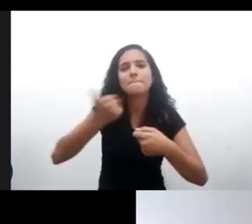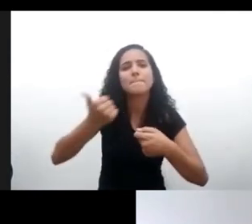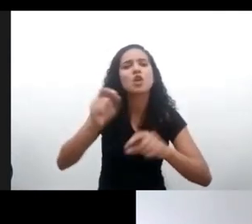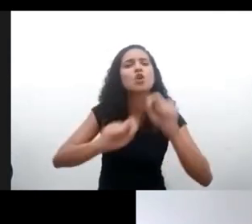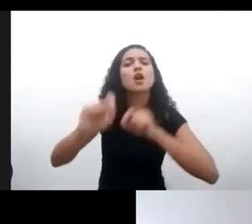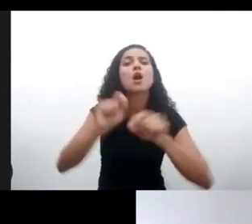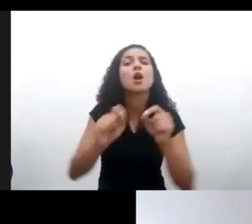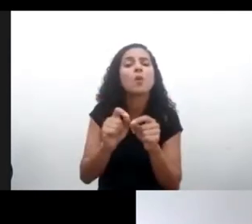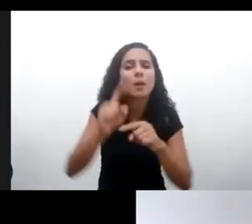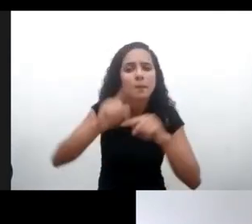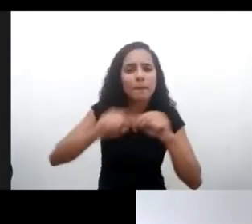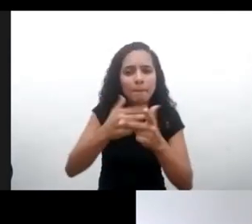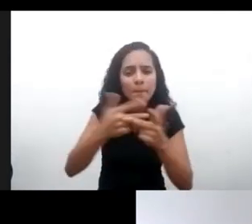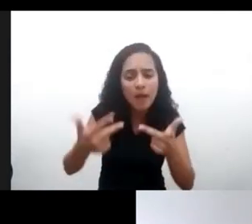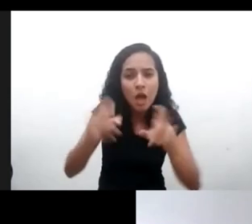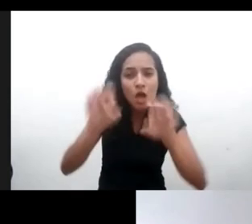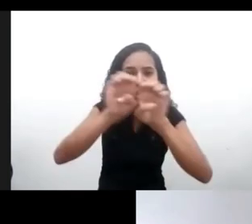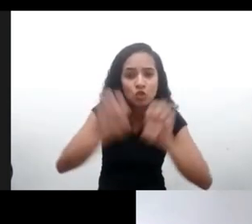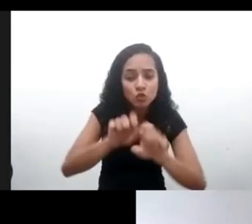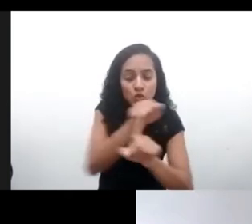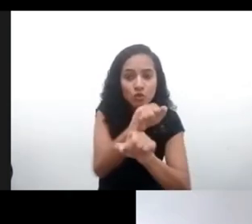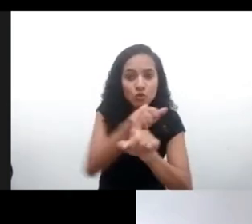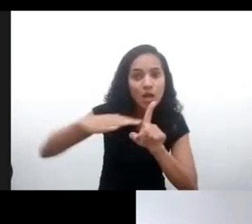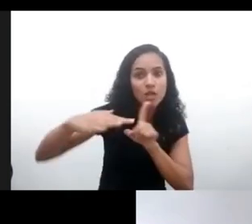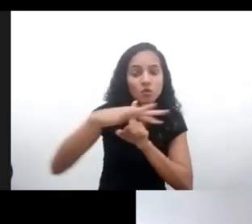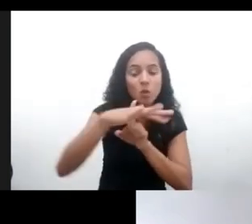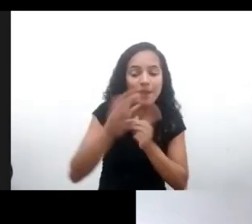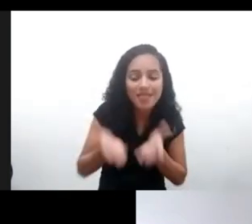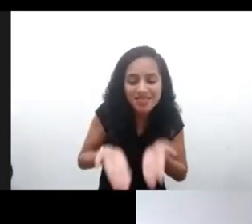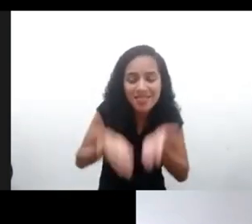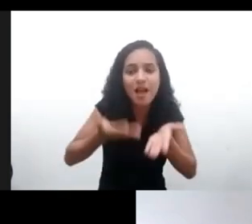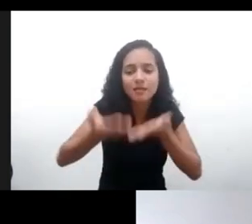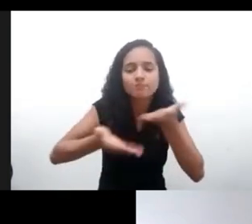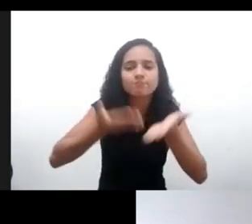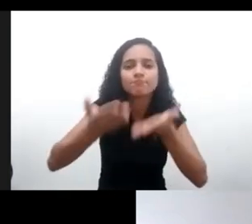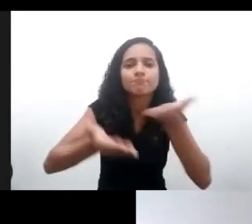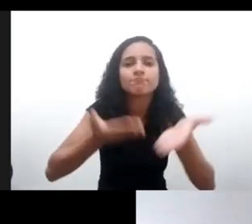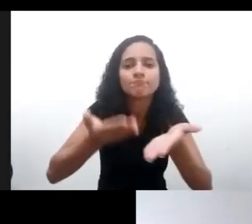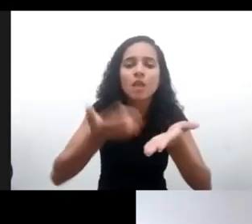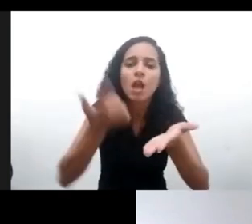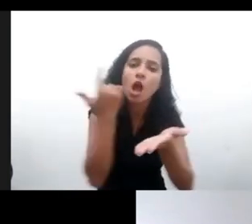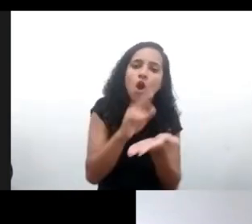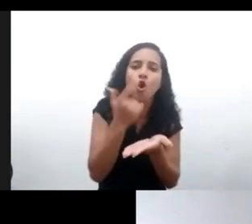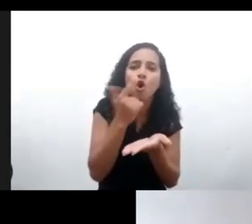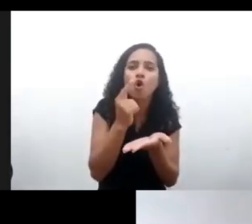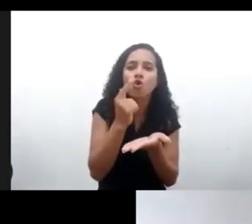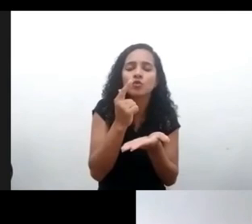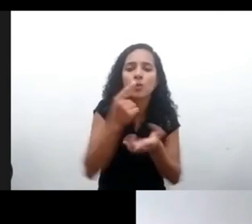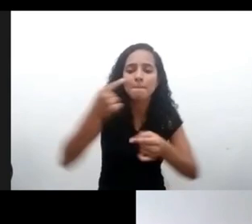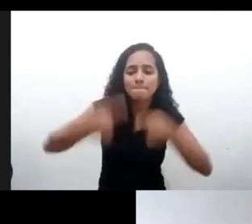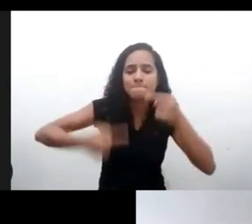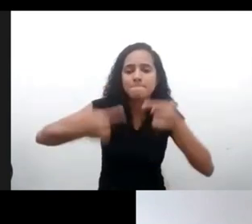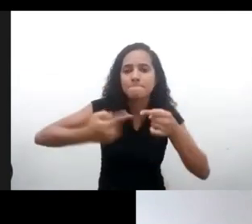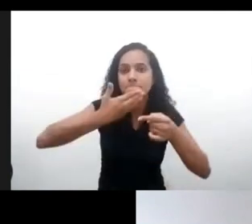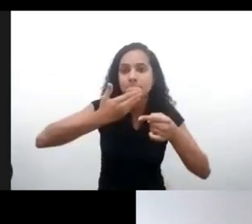socioestructurales para poder desarrollar e implementar mejores políticas, ¿no? Y que justamente protejan los